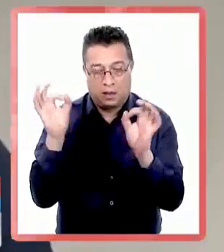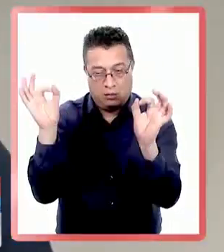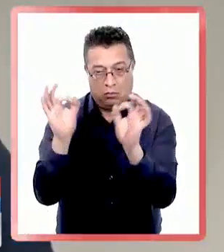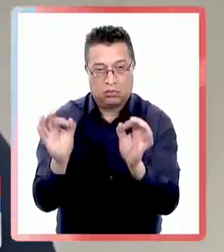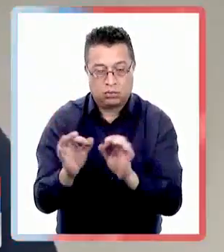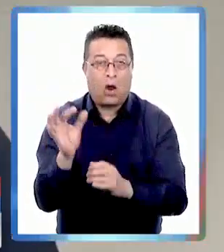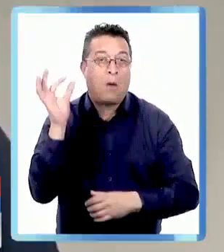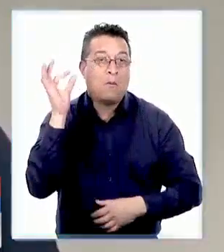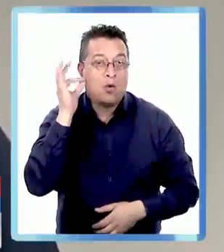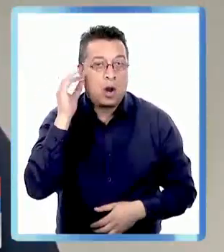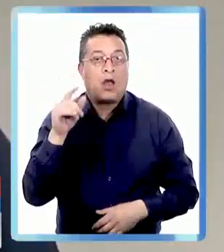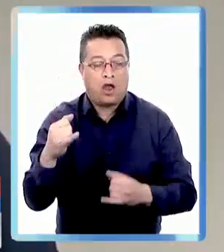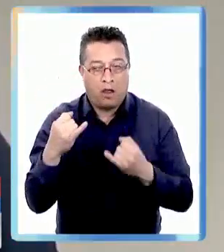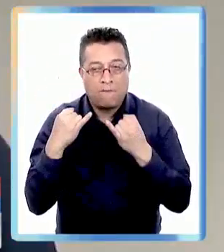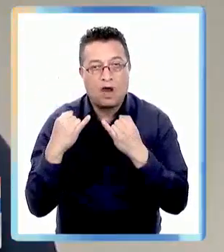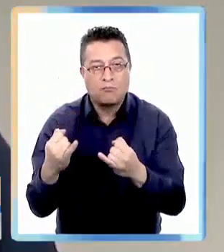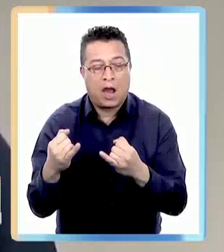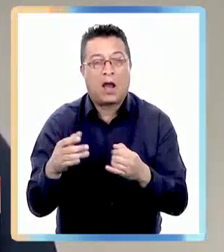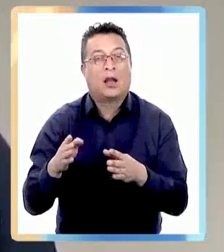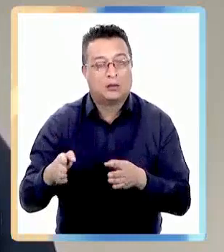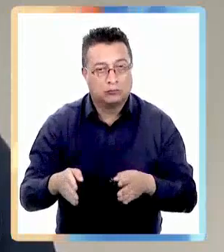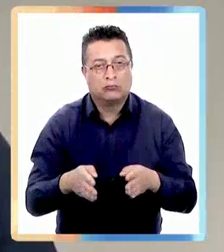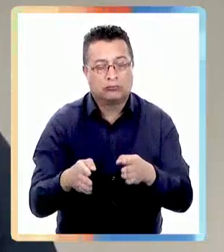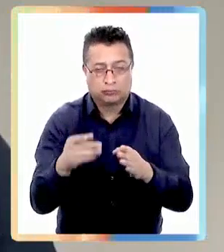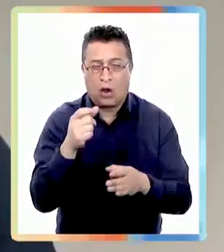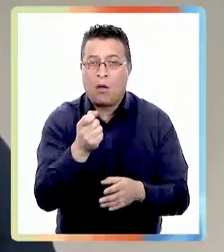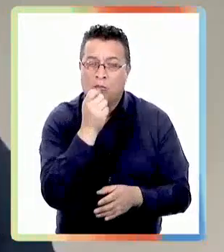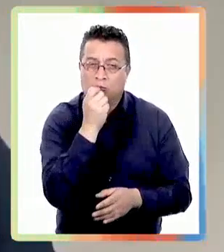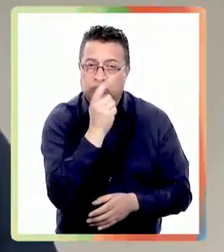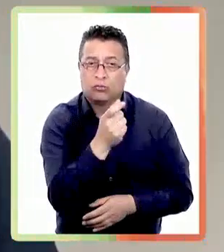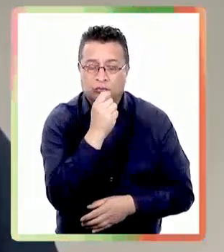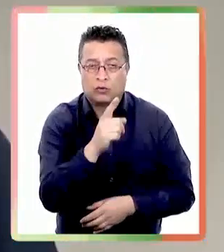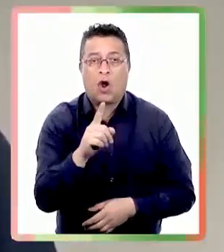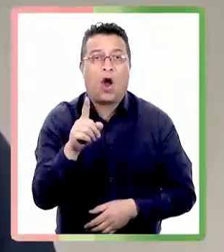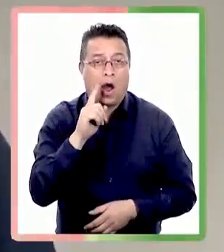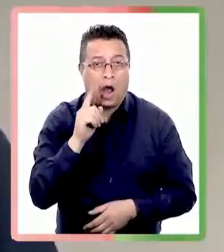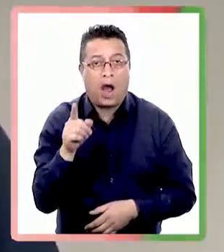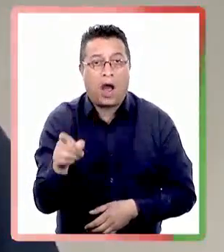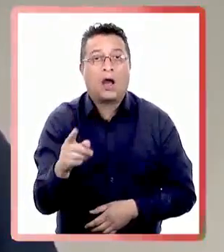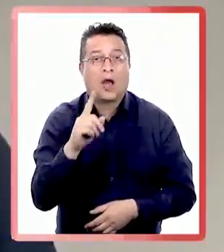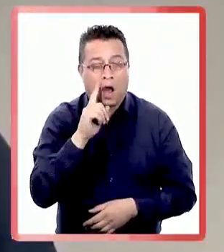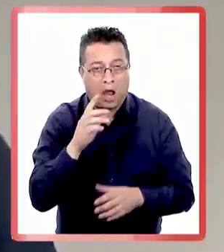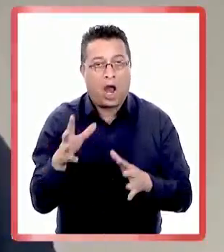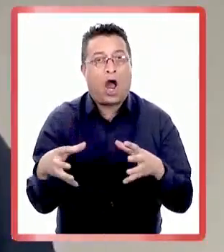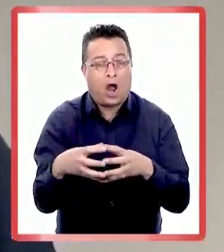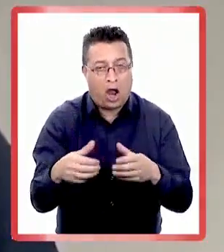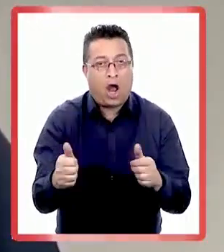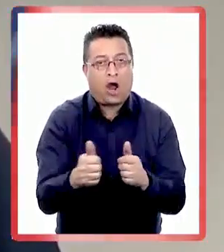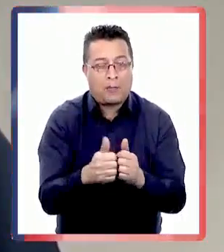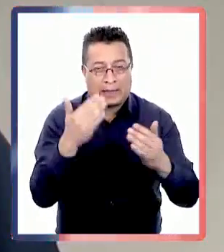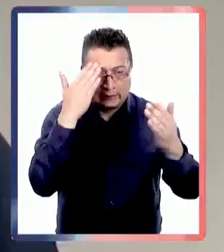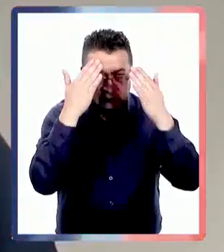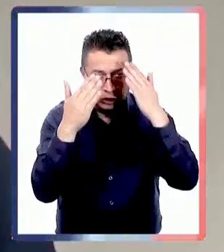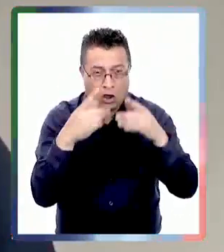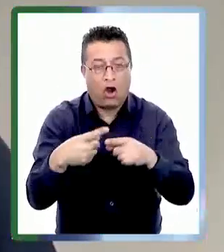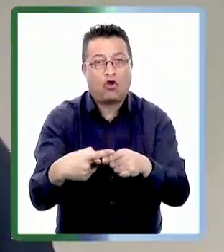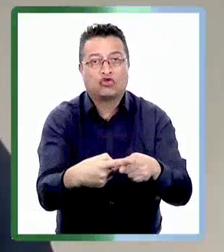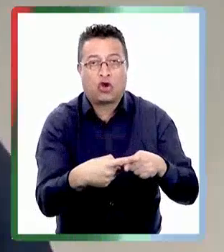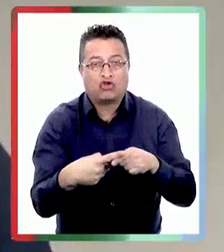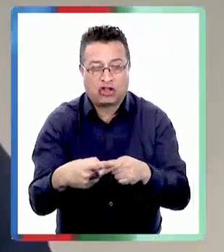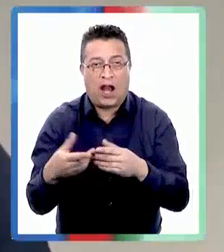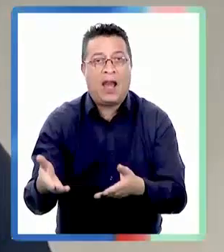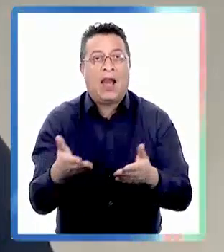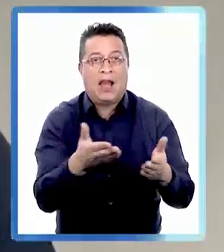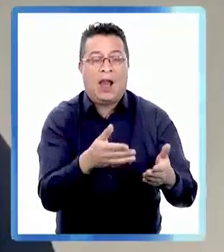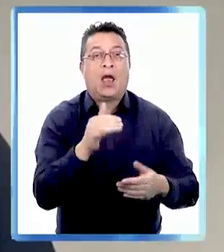poder orientar a las mujeres informar respecto de los canales de denuncia que existan y entregar acompañamiento psicosocial